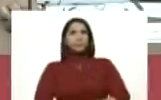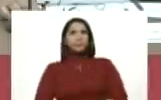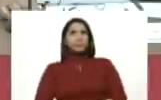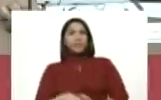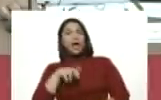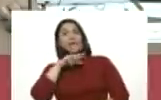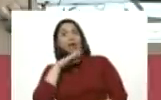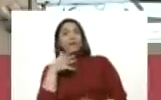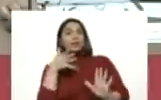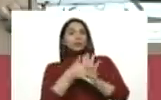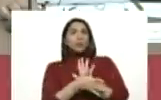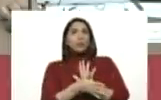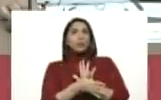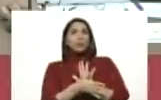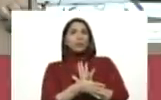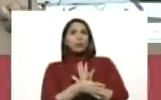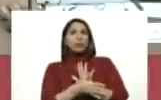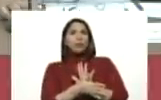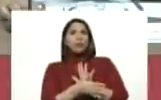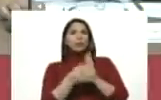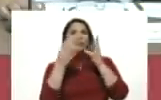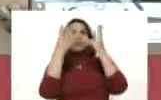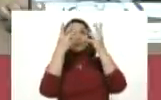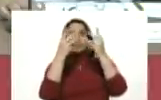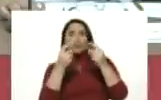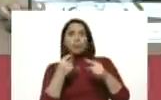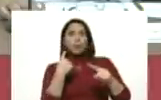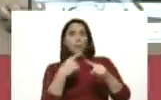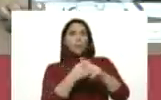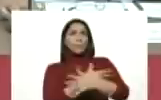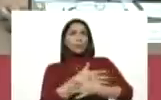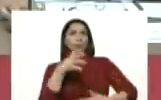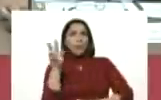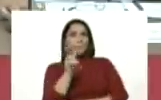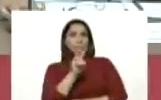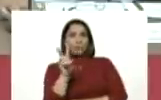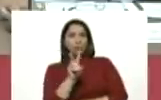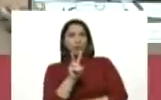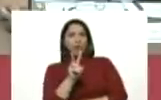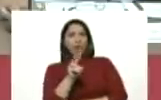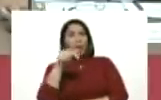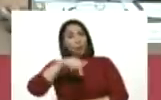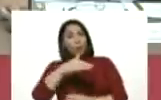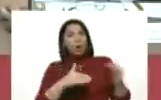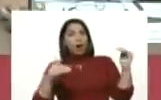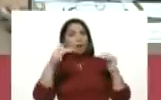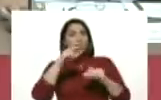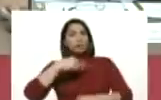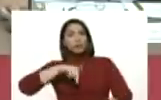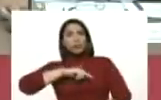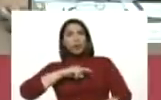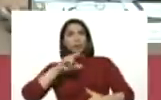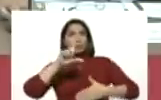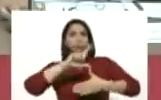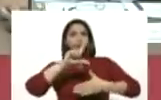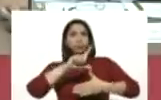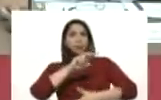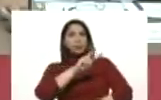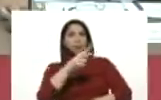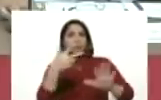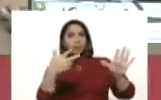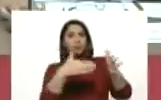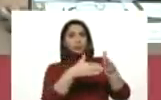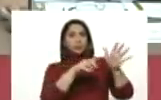hablaba de la tasa por millón de habitantes que tiene Venezuela, que es hoy una de las más altas en nuestro continente. 28